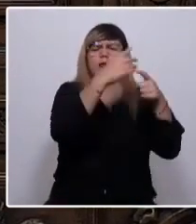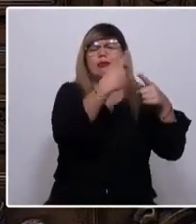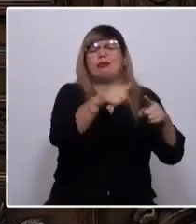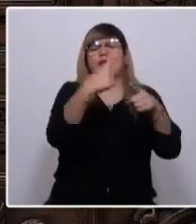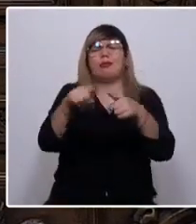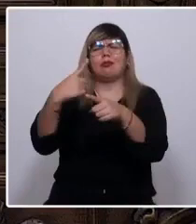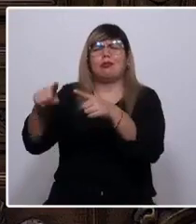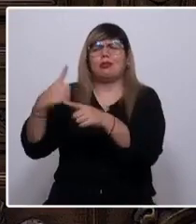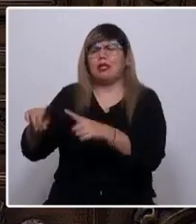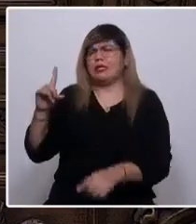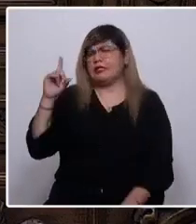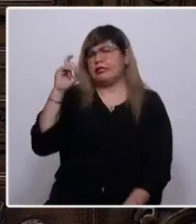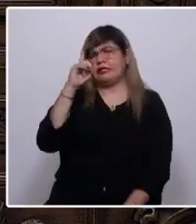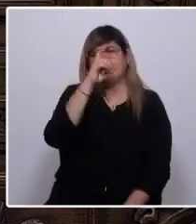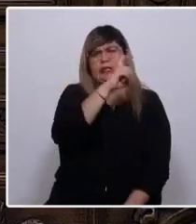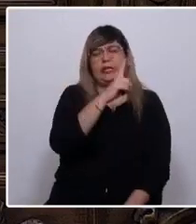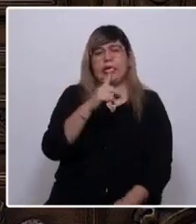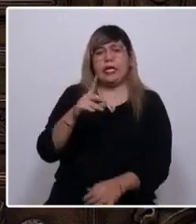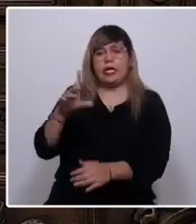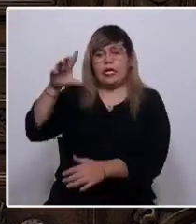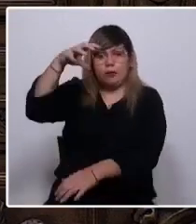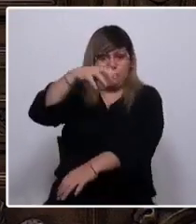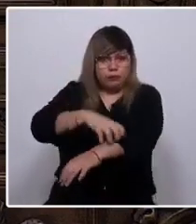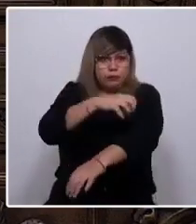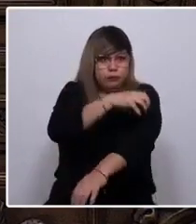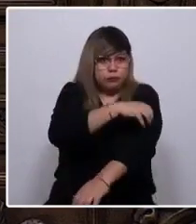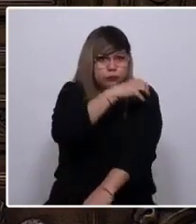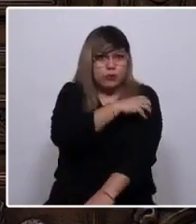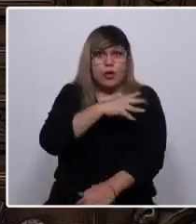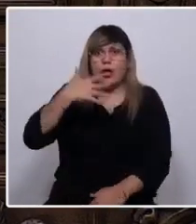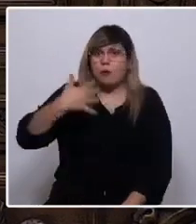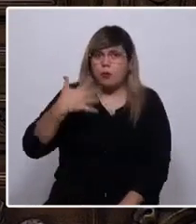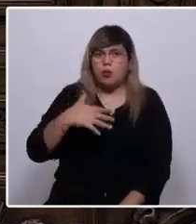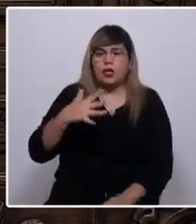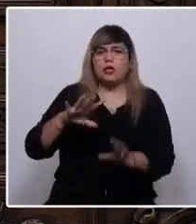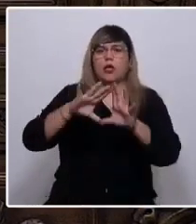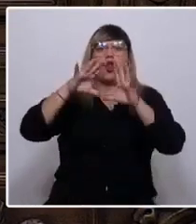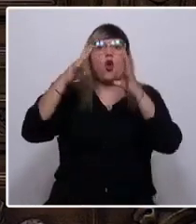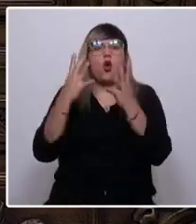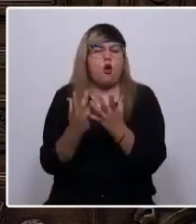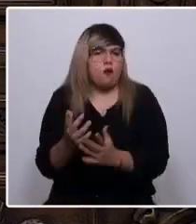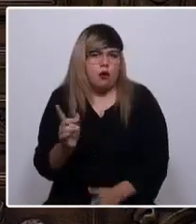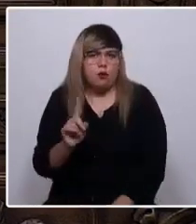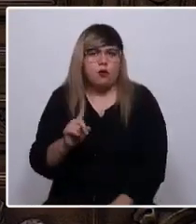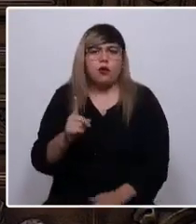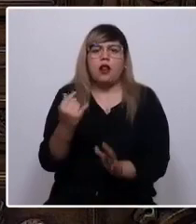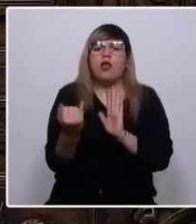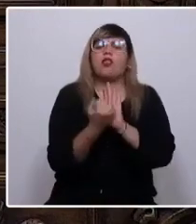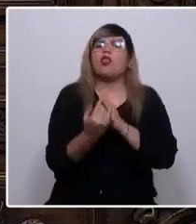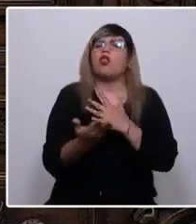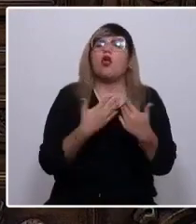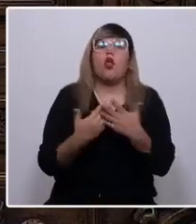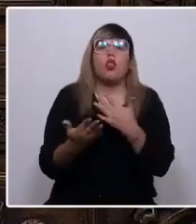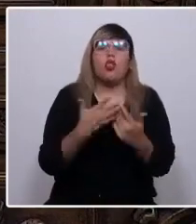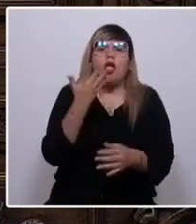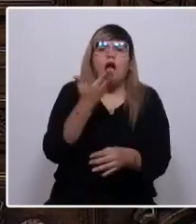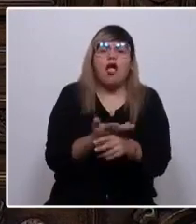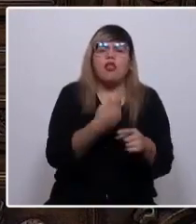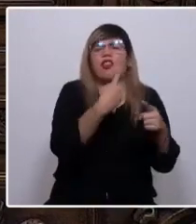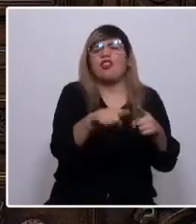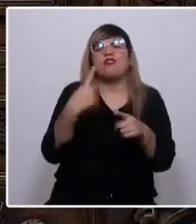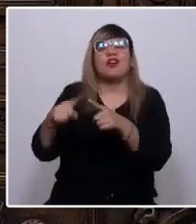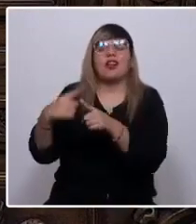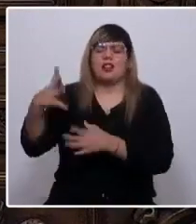compleja, donde lo local es tan relevante como lo global, donde la identidad se construye a partir de múltiples